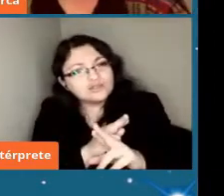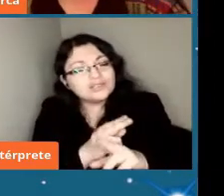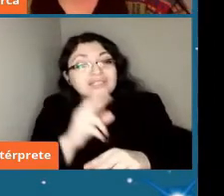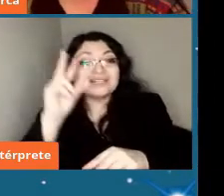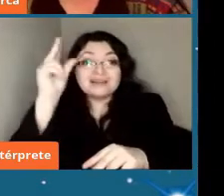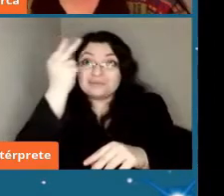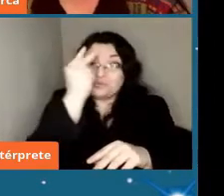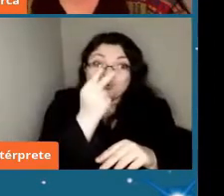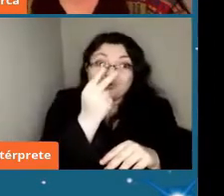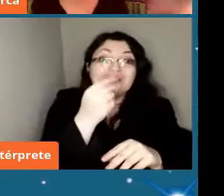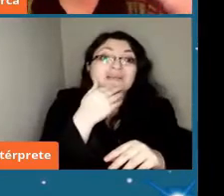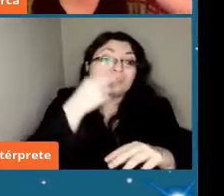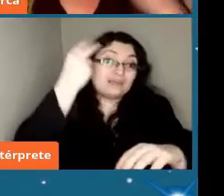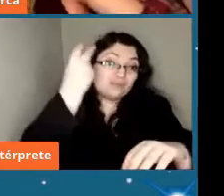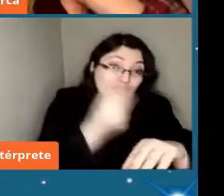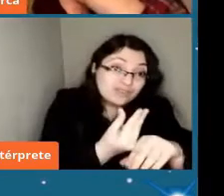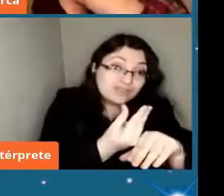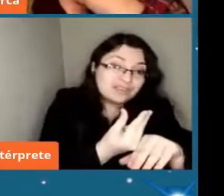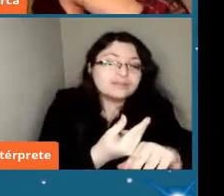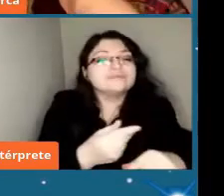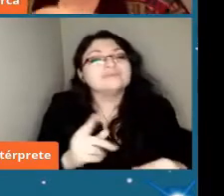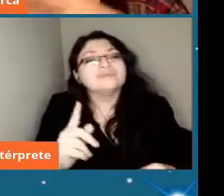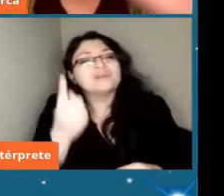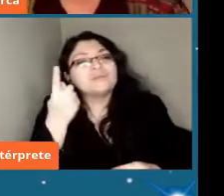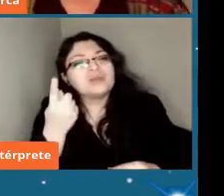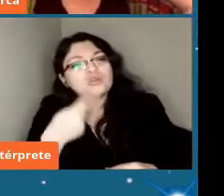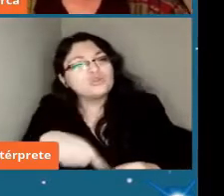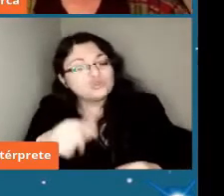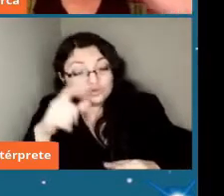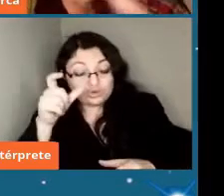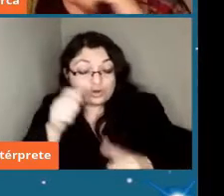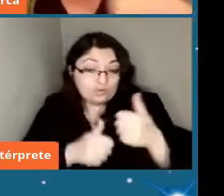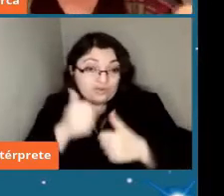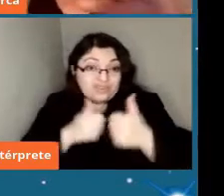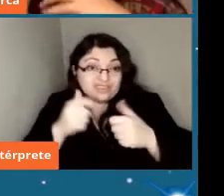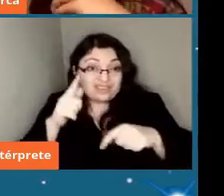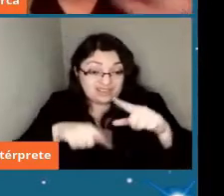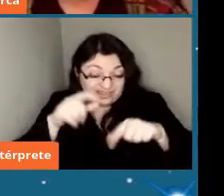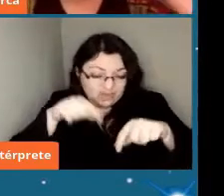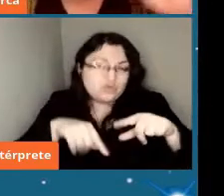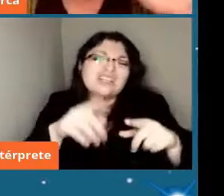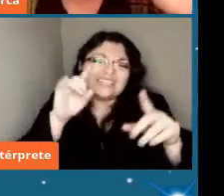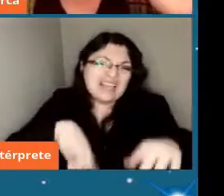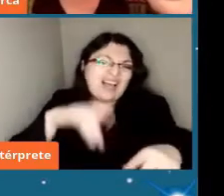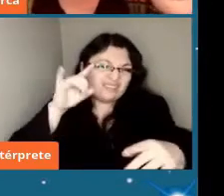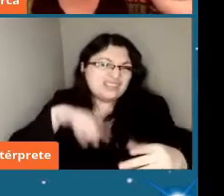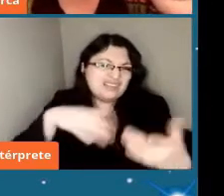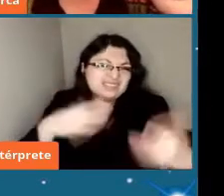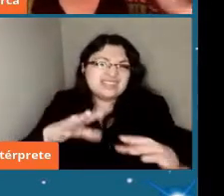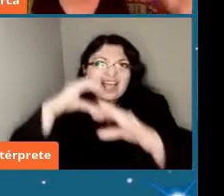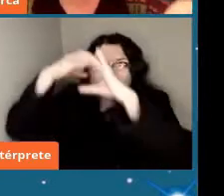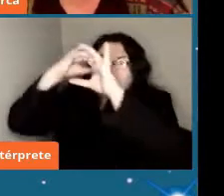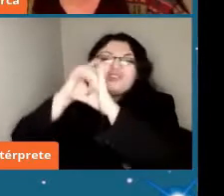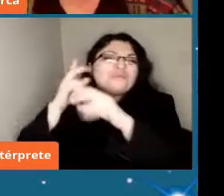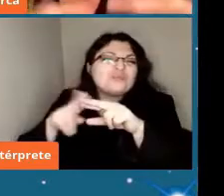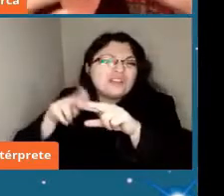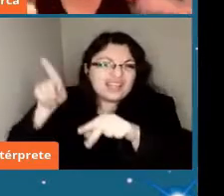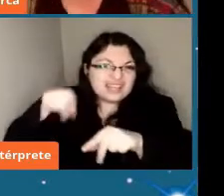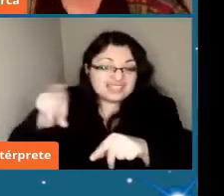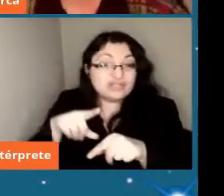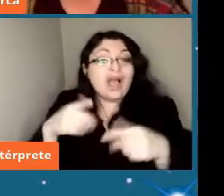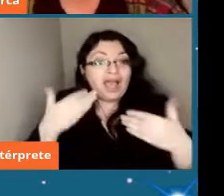entonces primero que nada ¿qué hacemos nosotros los geólogos? ya han visto todo lo que hacen los astrónomos ahora me toca a mí y